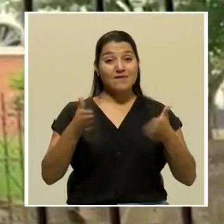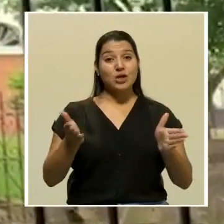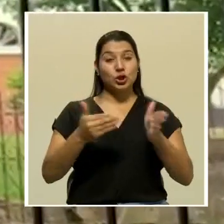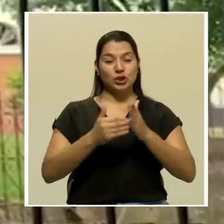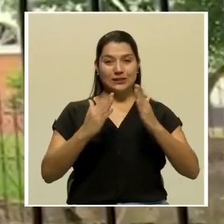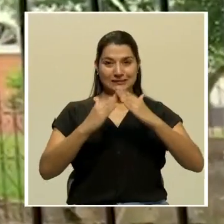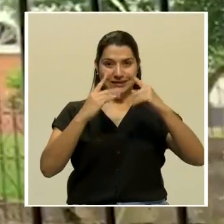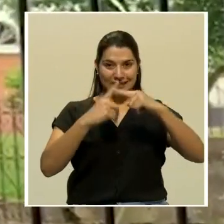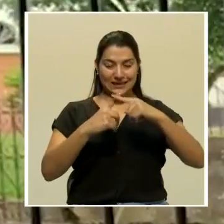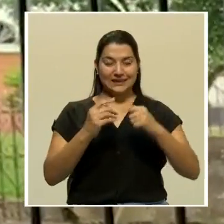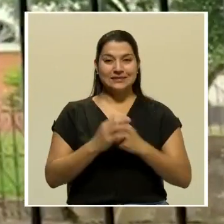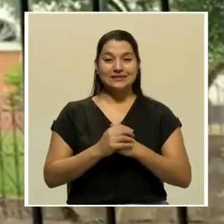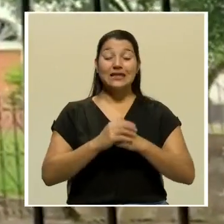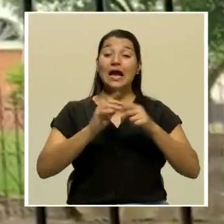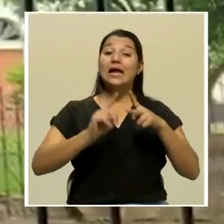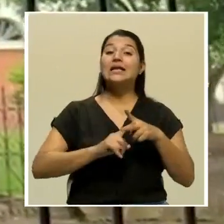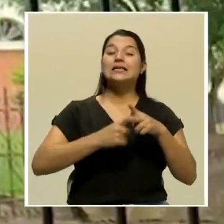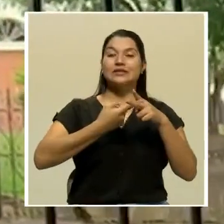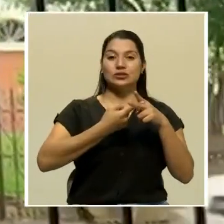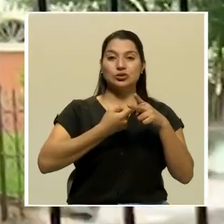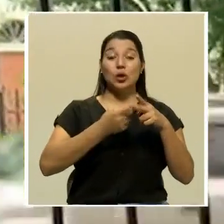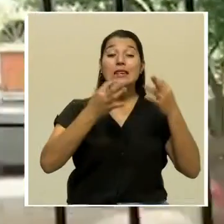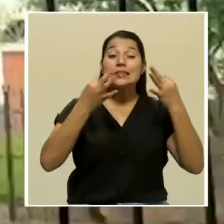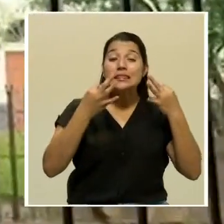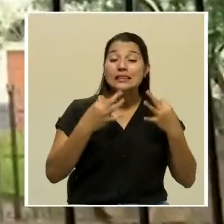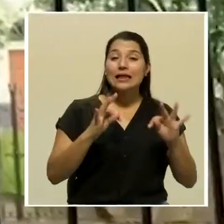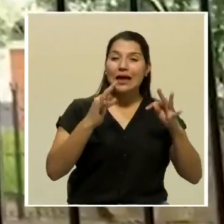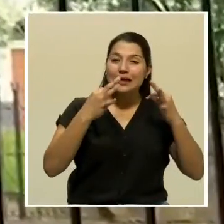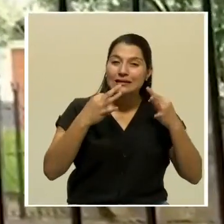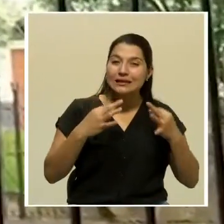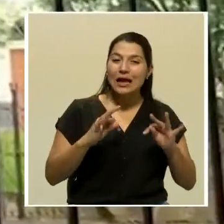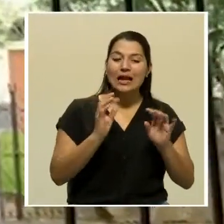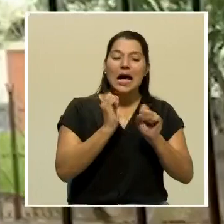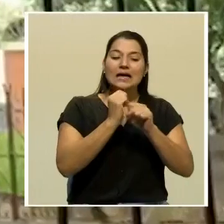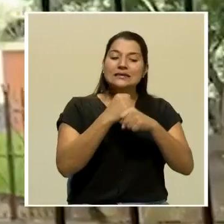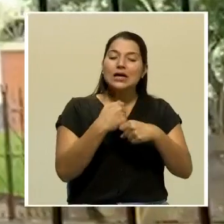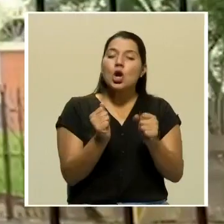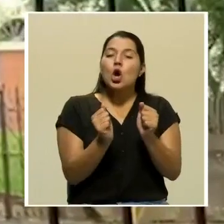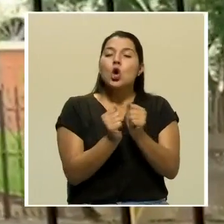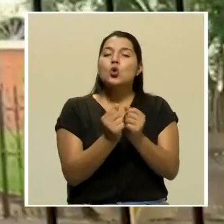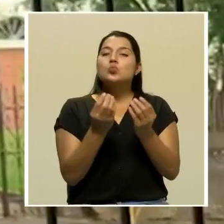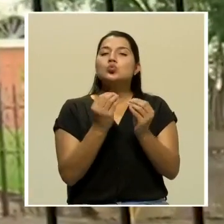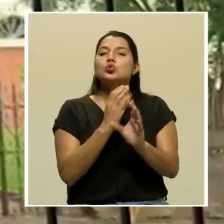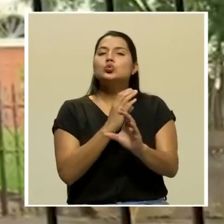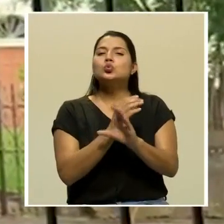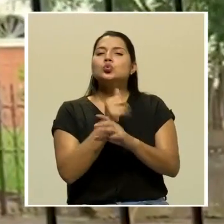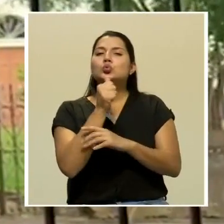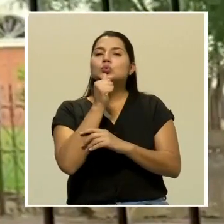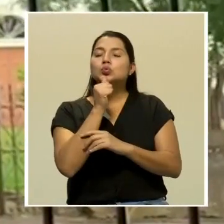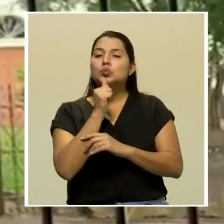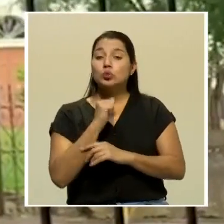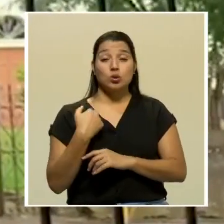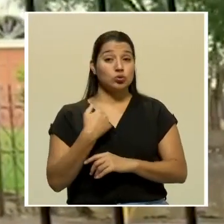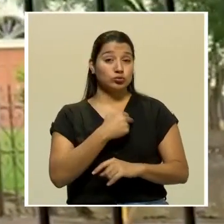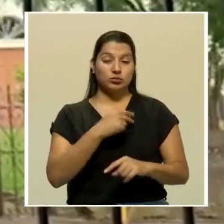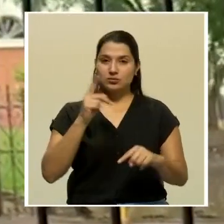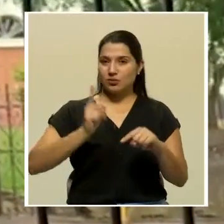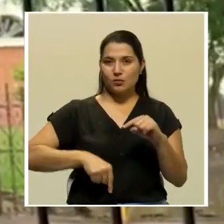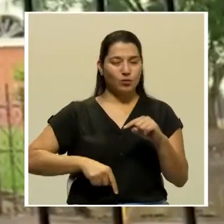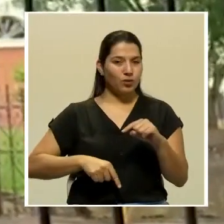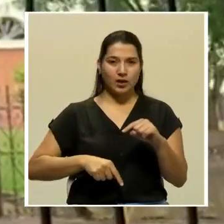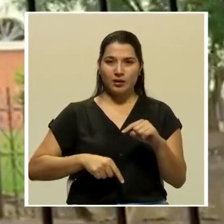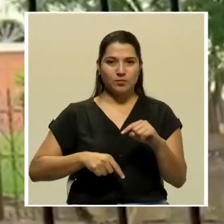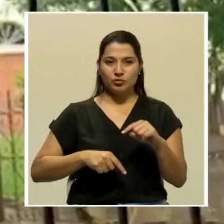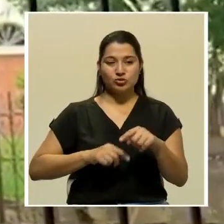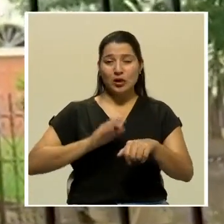El punto de partida es tratar de hacerlo con mucha prudencia. No podemos ser un